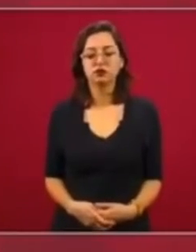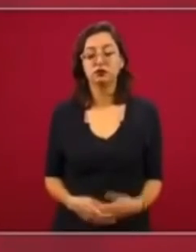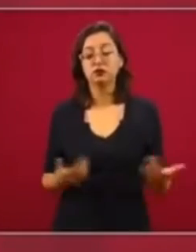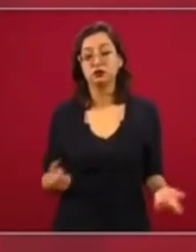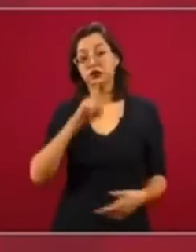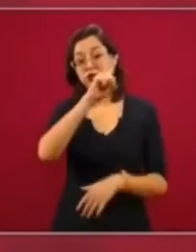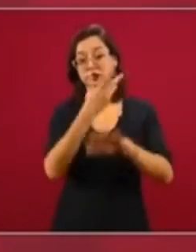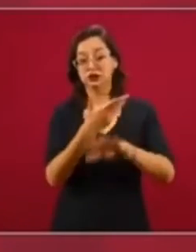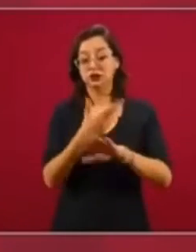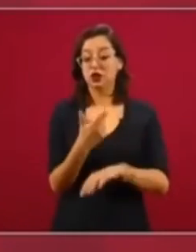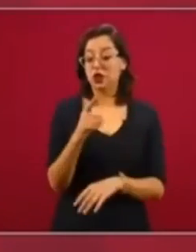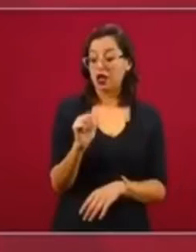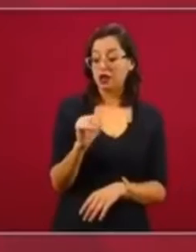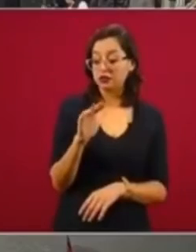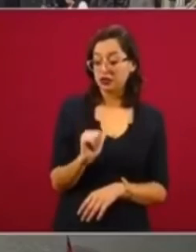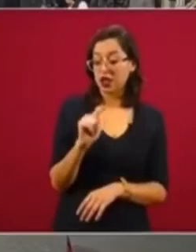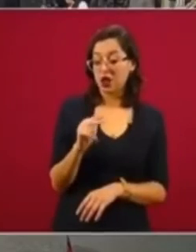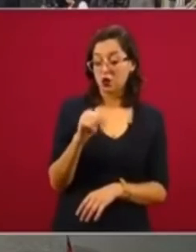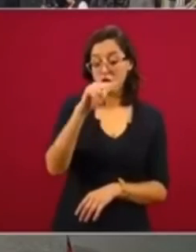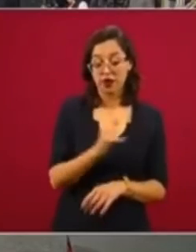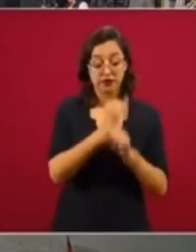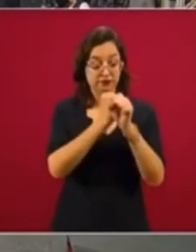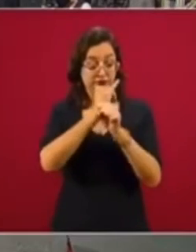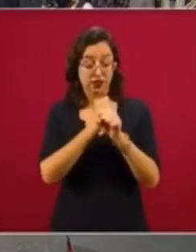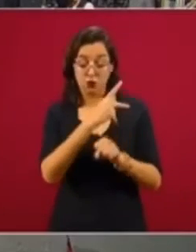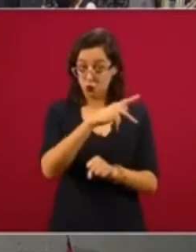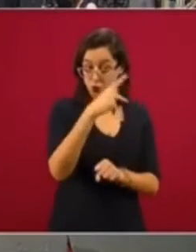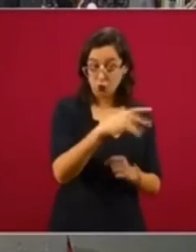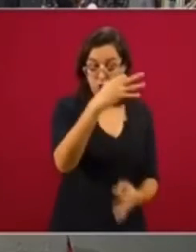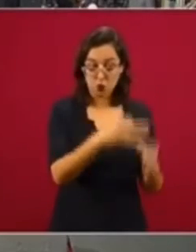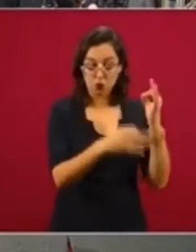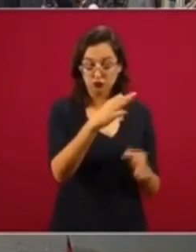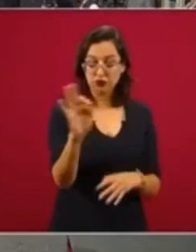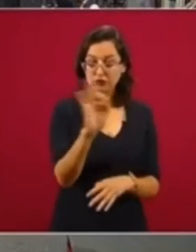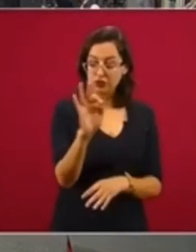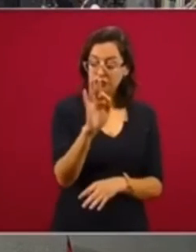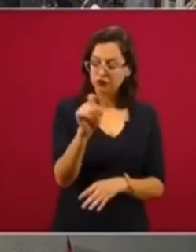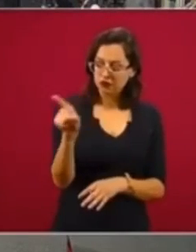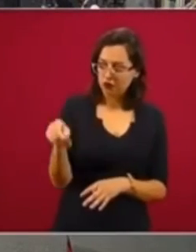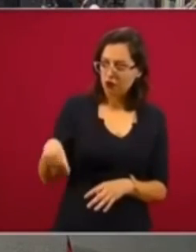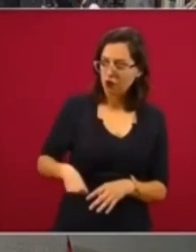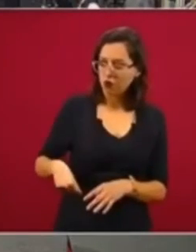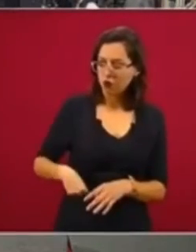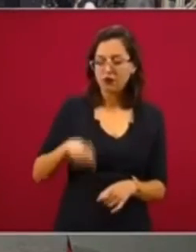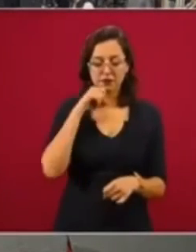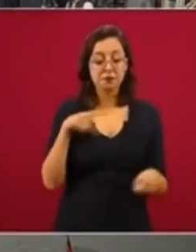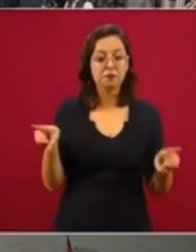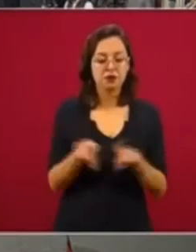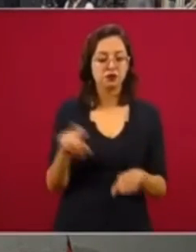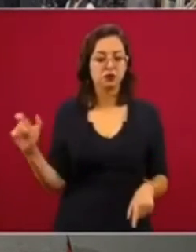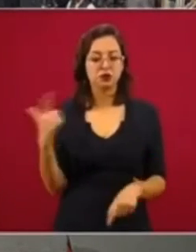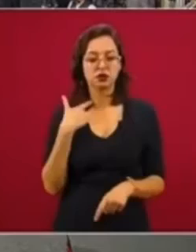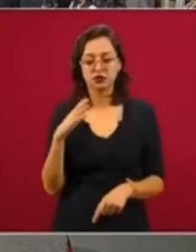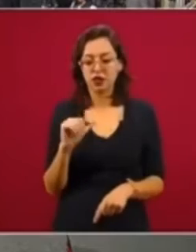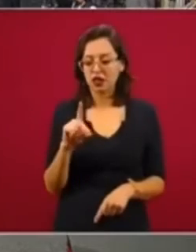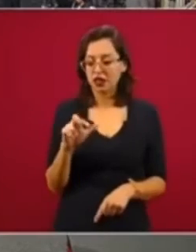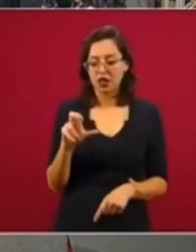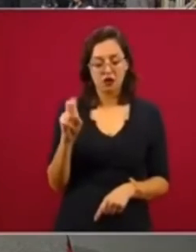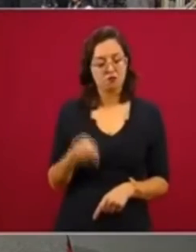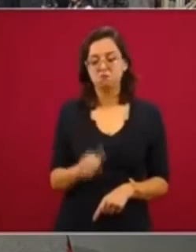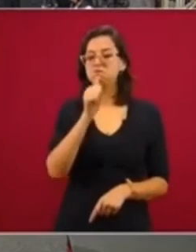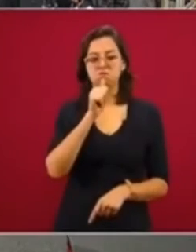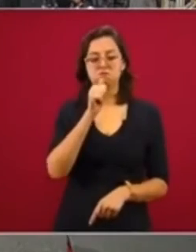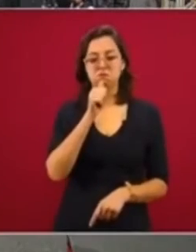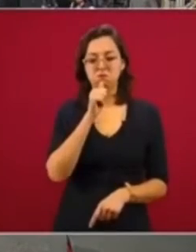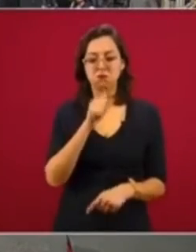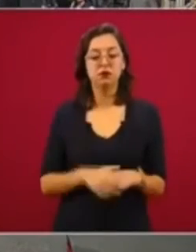caso de García Luna se pueda implicar y juzgar al expresidente Calderón. ¿Qué